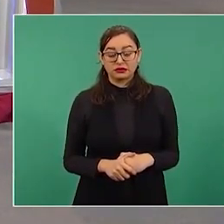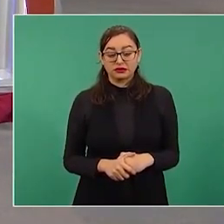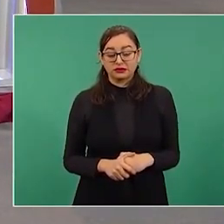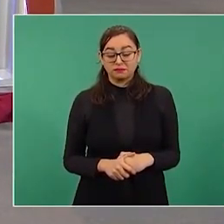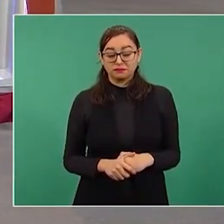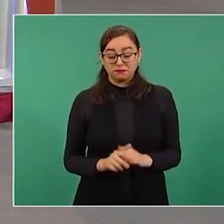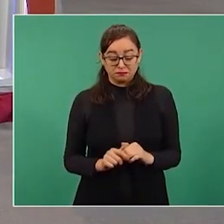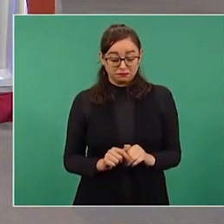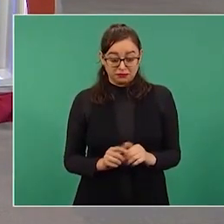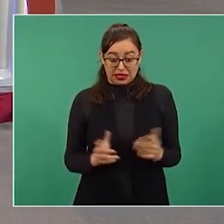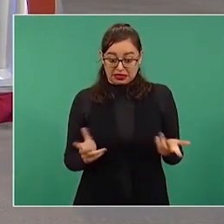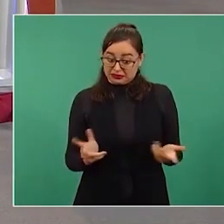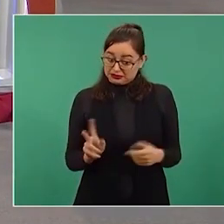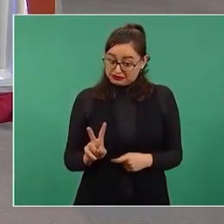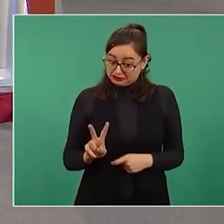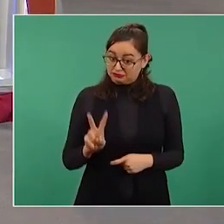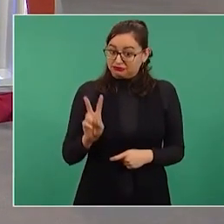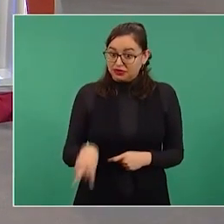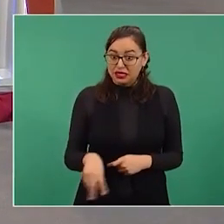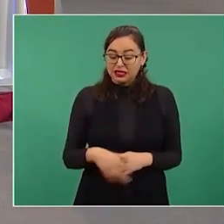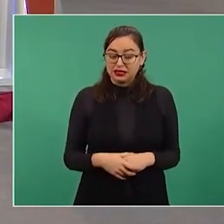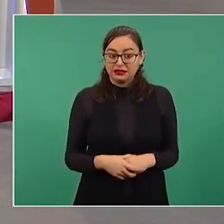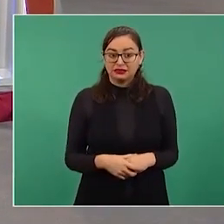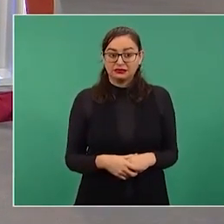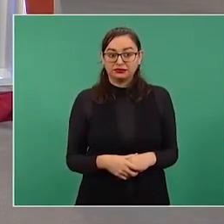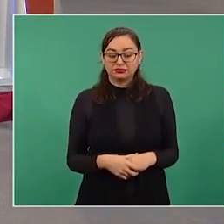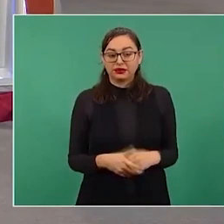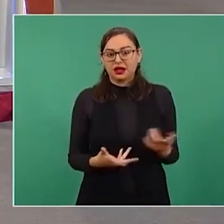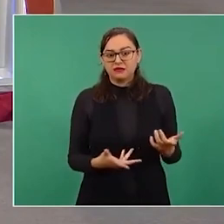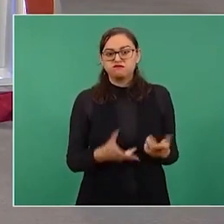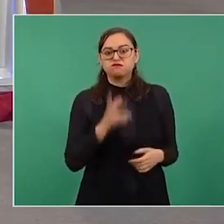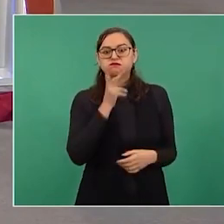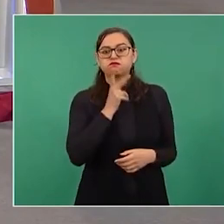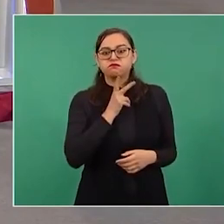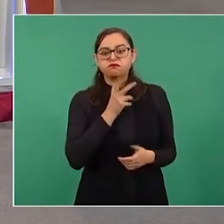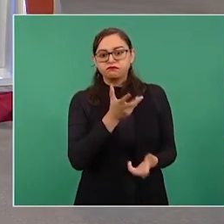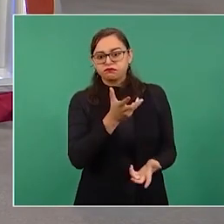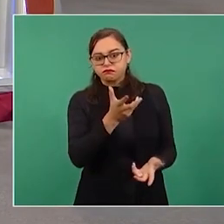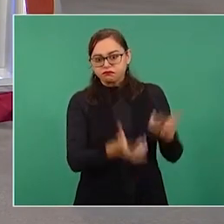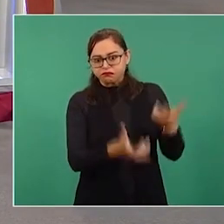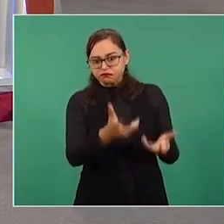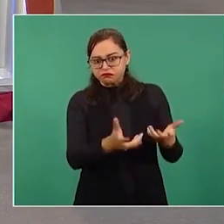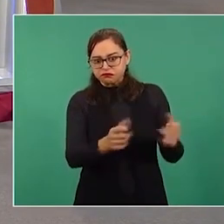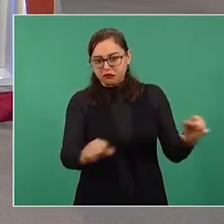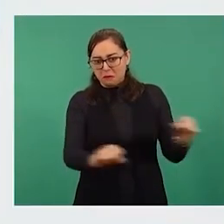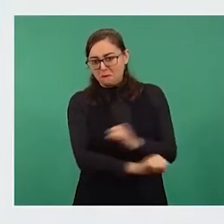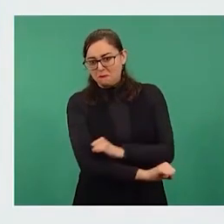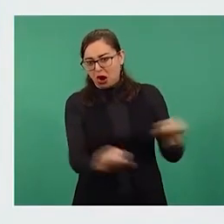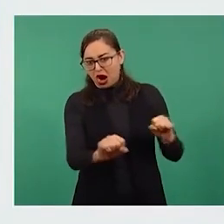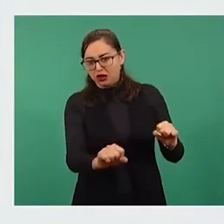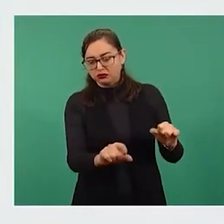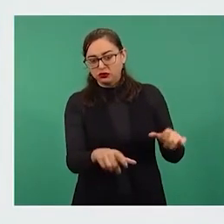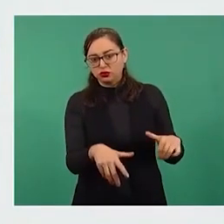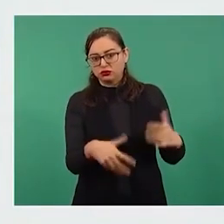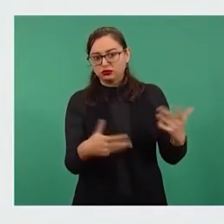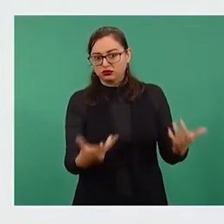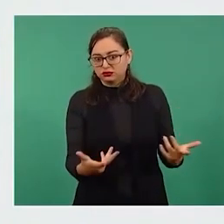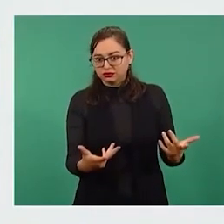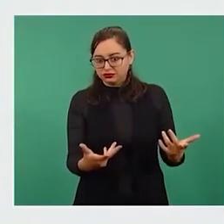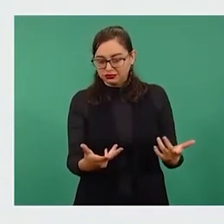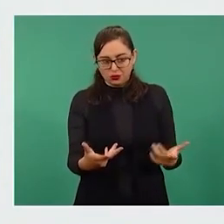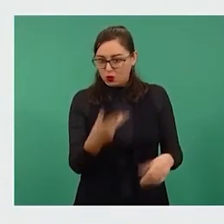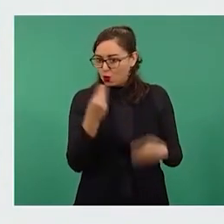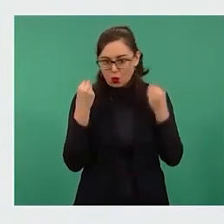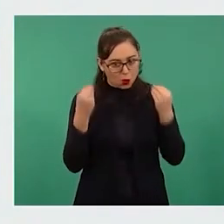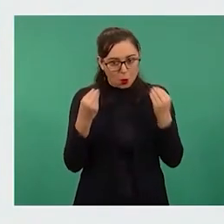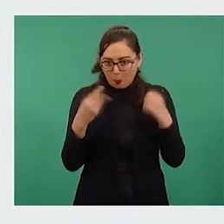ilegal, que puede significar terrorismo, es algo muy peligroso. O la quema de un pozo,